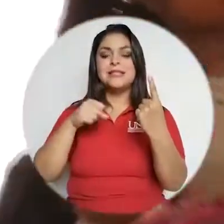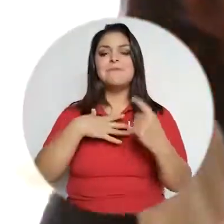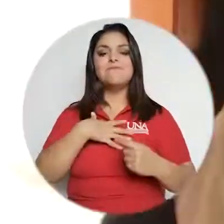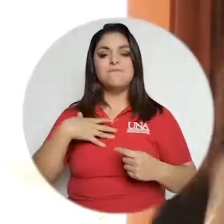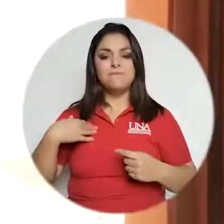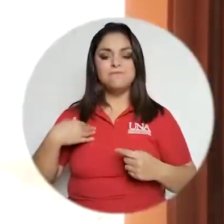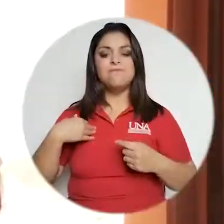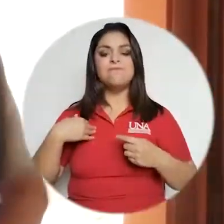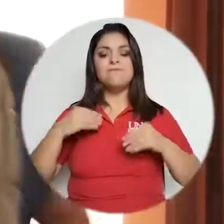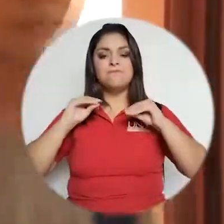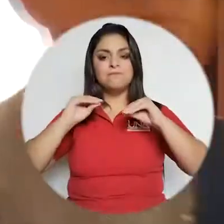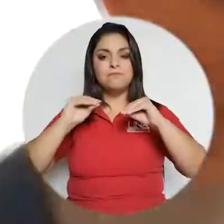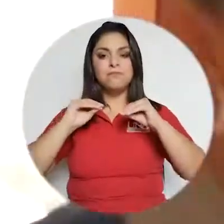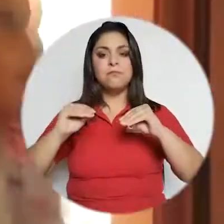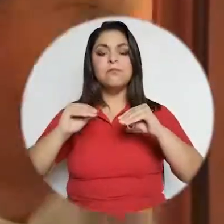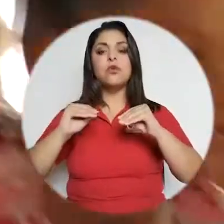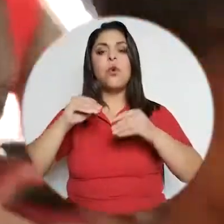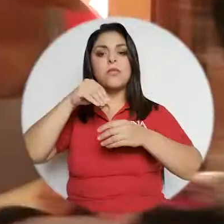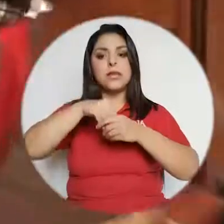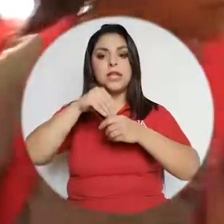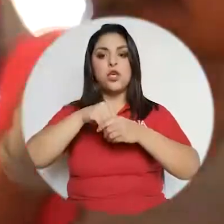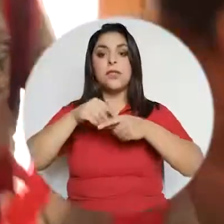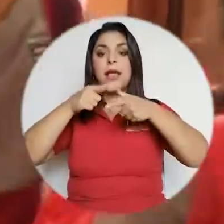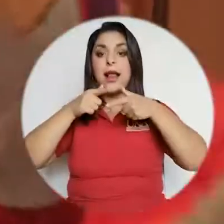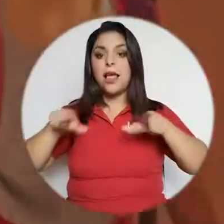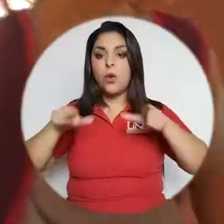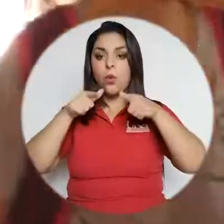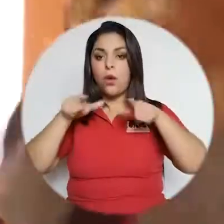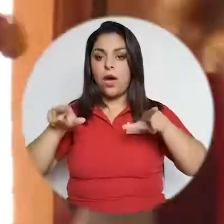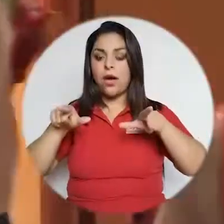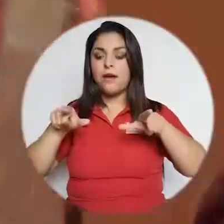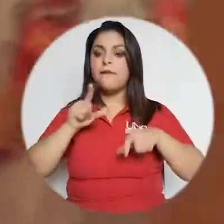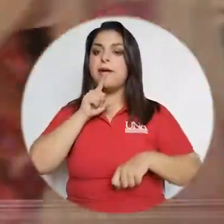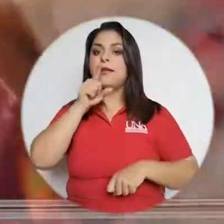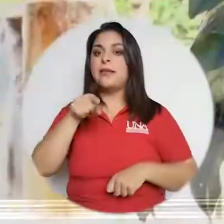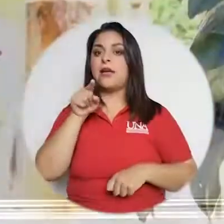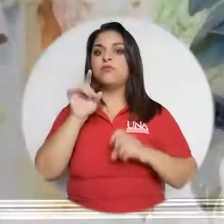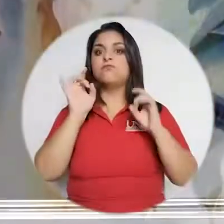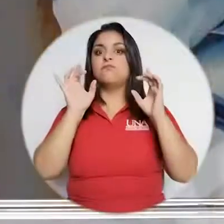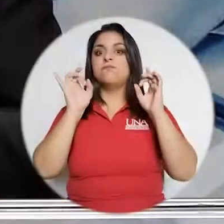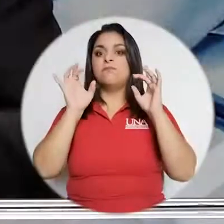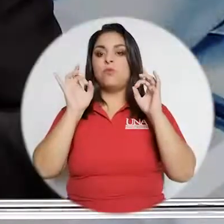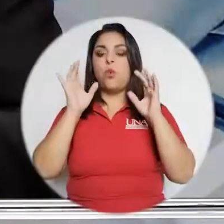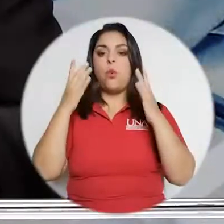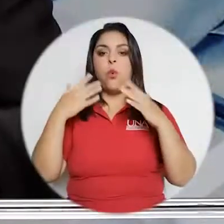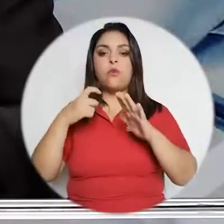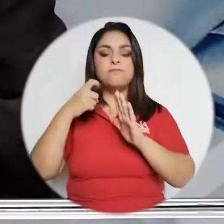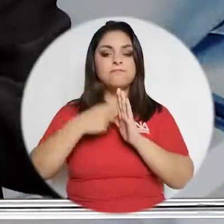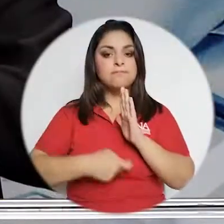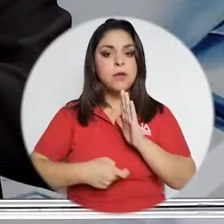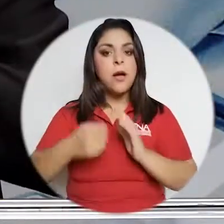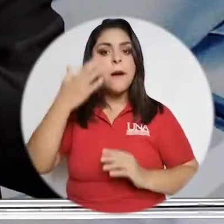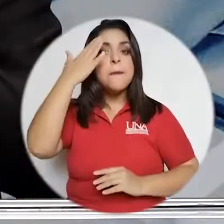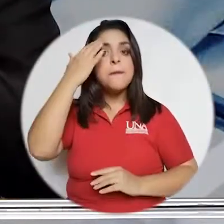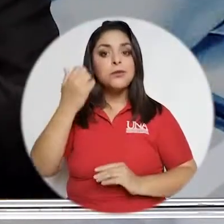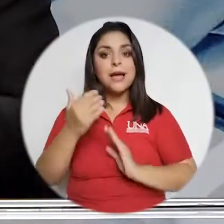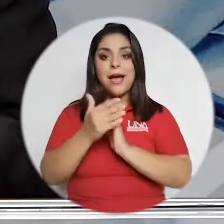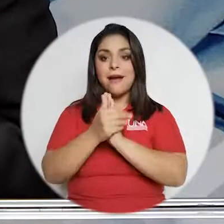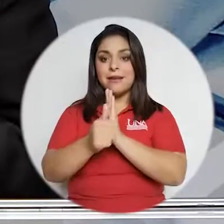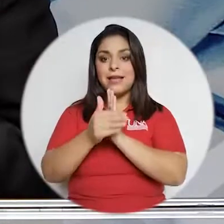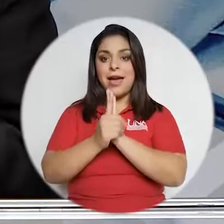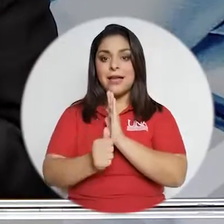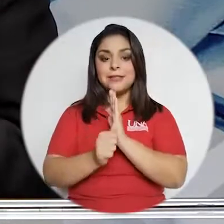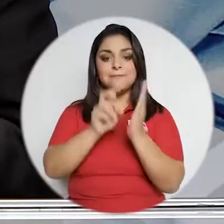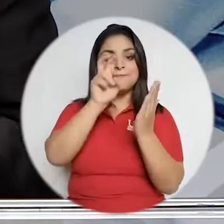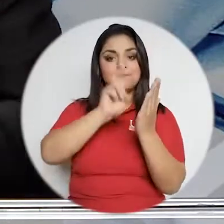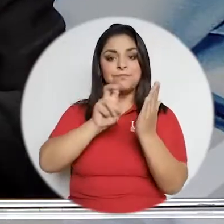contenidos del lenguaje. Esto es realmente crítico y realmente grave porque las habilidades de